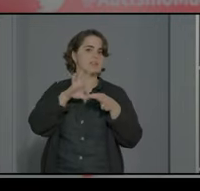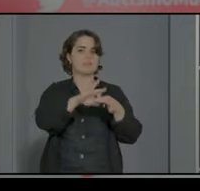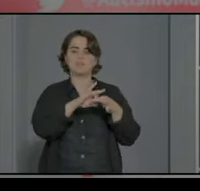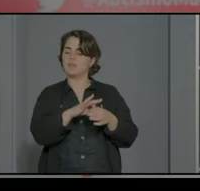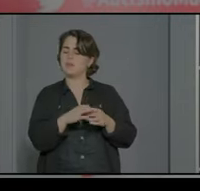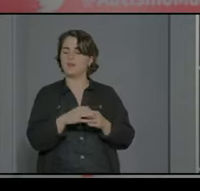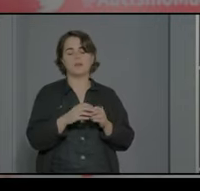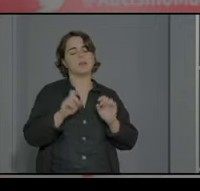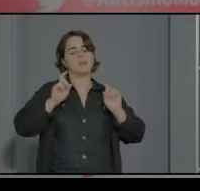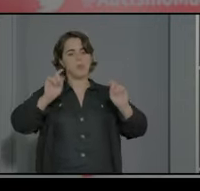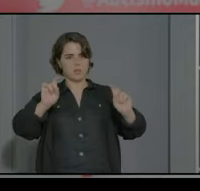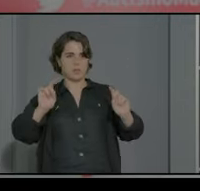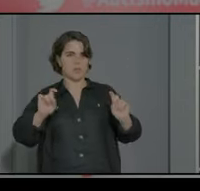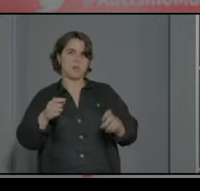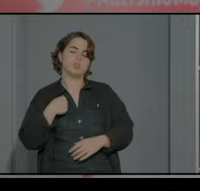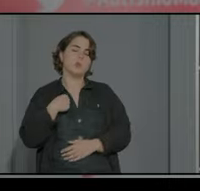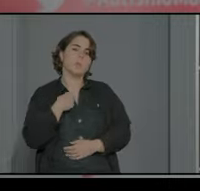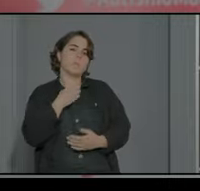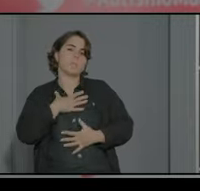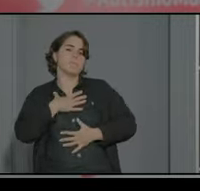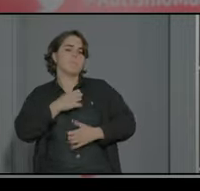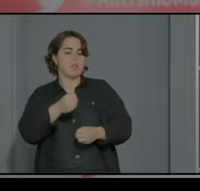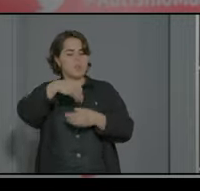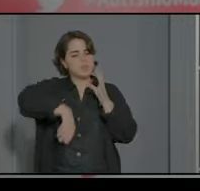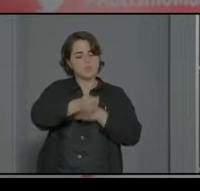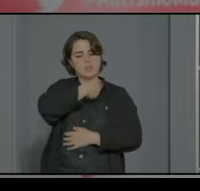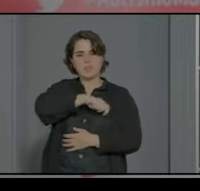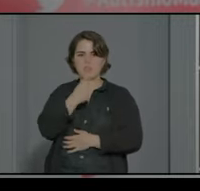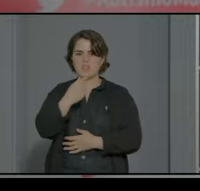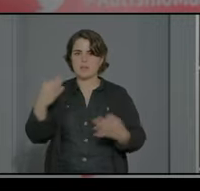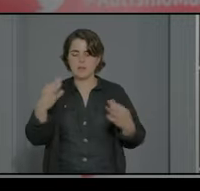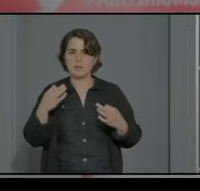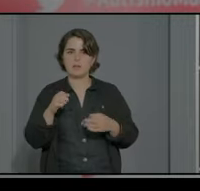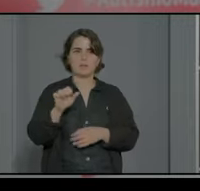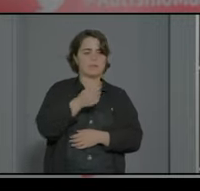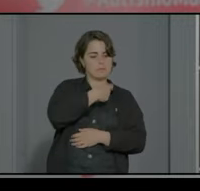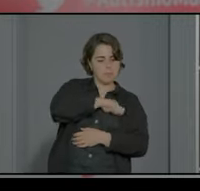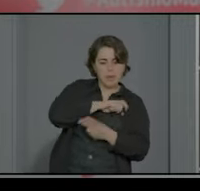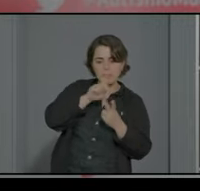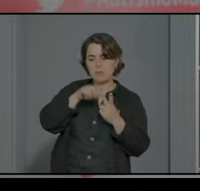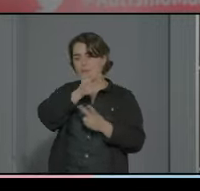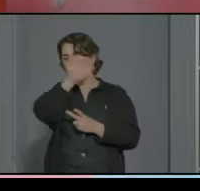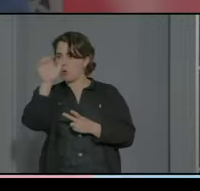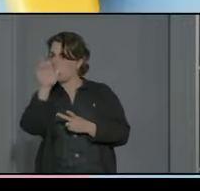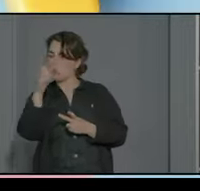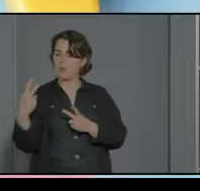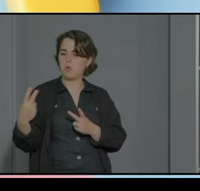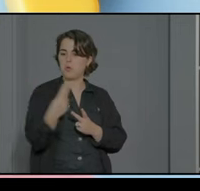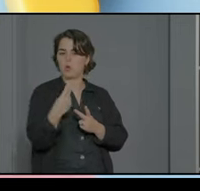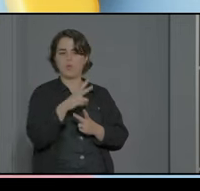educativa yo me atrevería a decir en España y en Europa ¿no? son preceptos básicos y valores